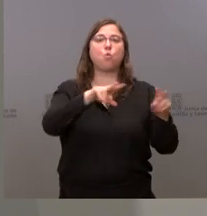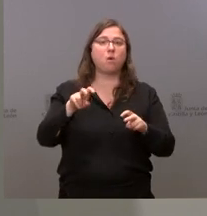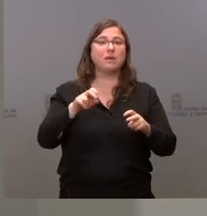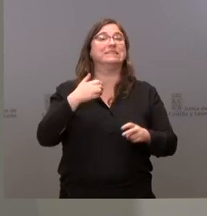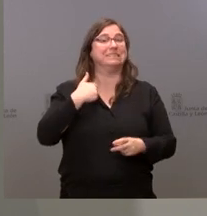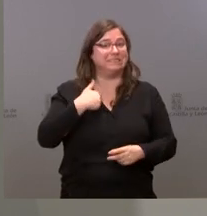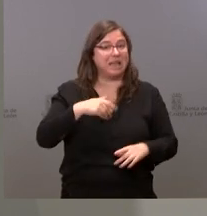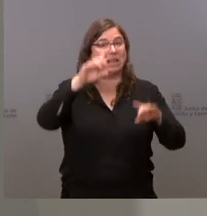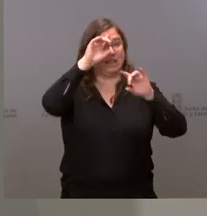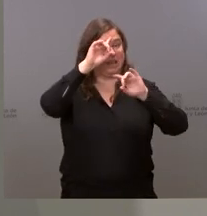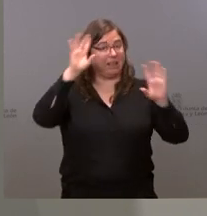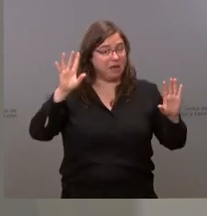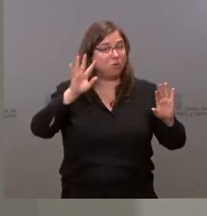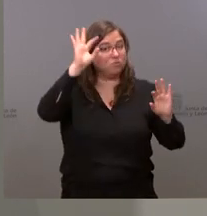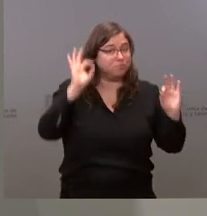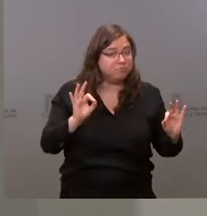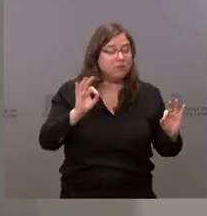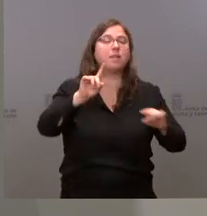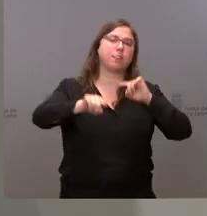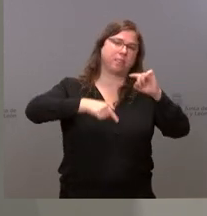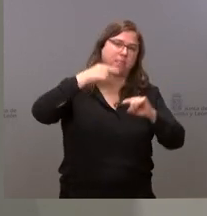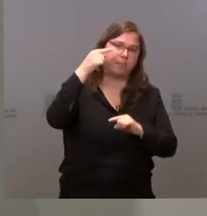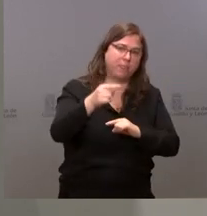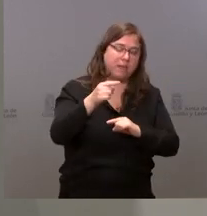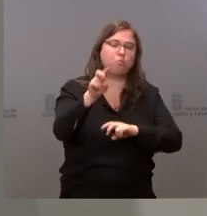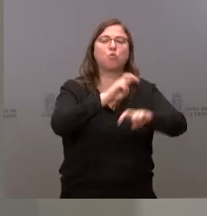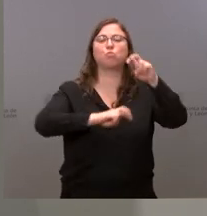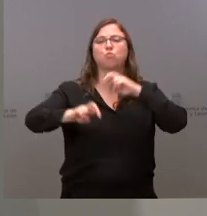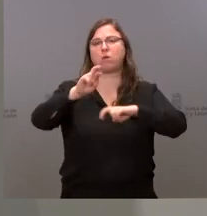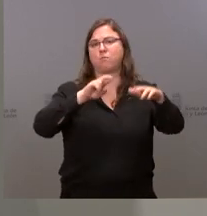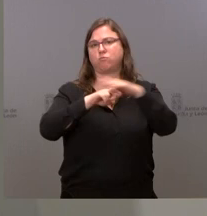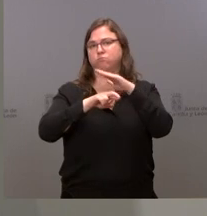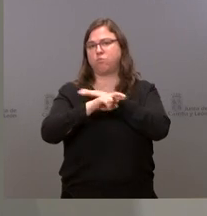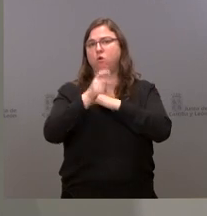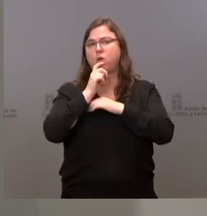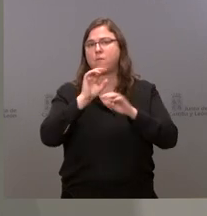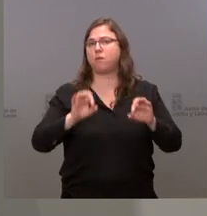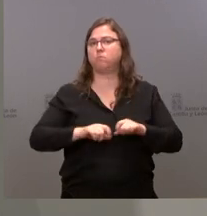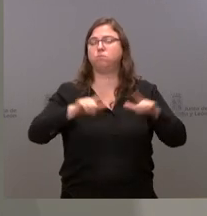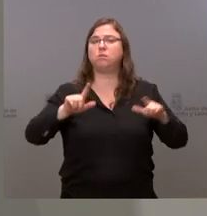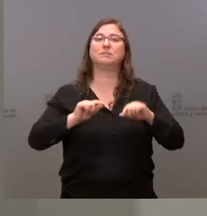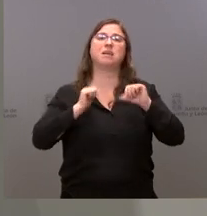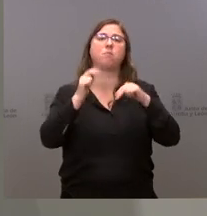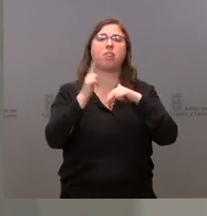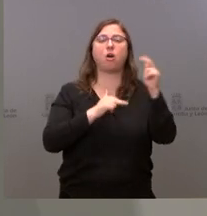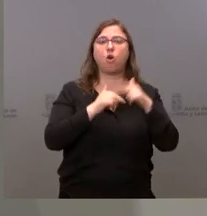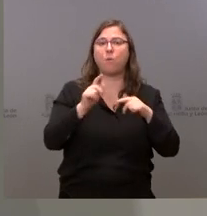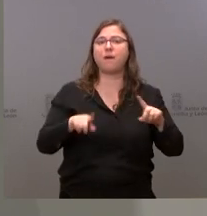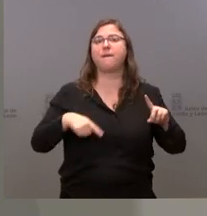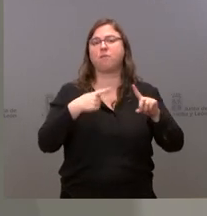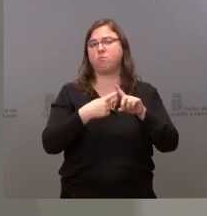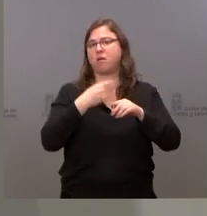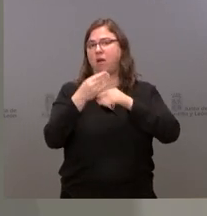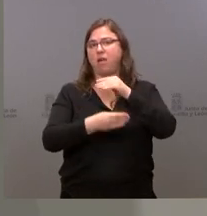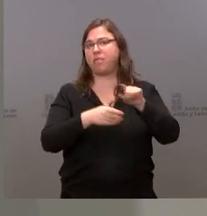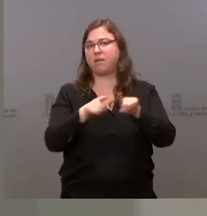pues buscaremos los mecanismos que nos permitan disponer de las mismas y, por tanto, comenzar las obras y llevar a cabo su